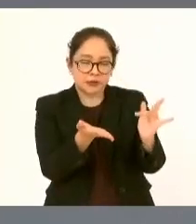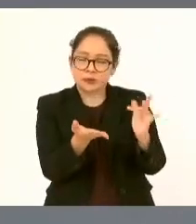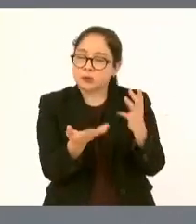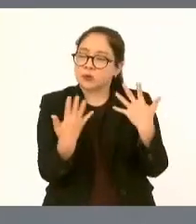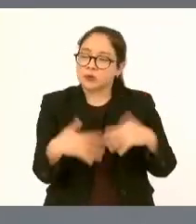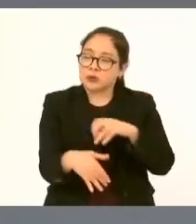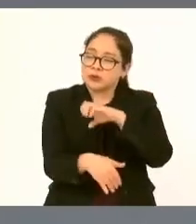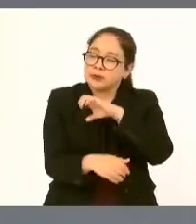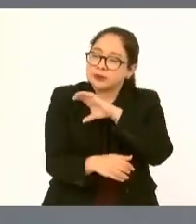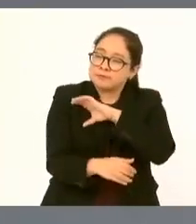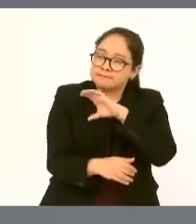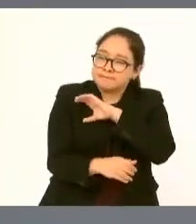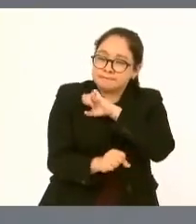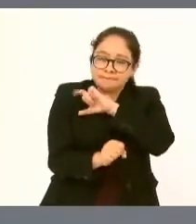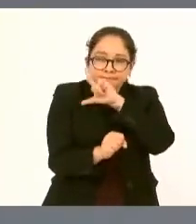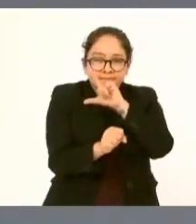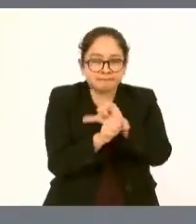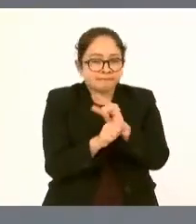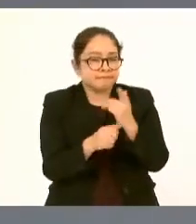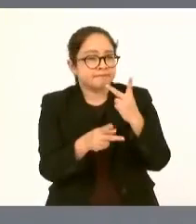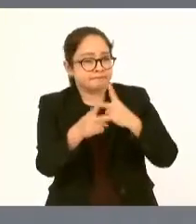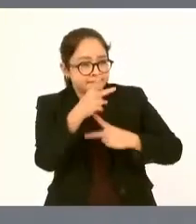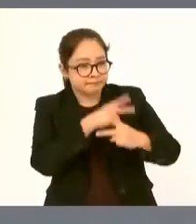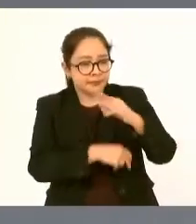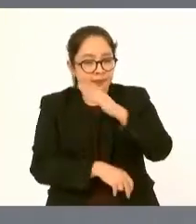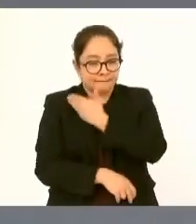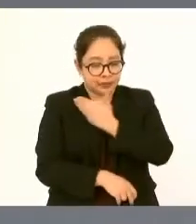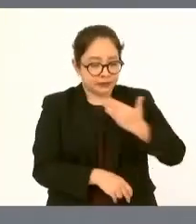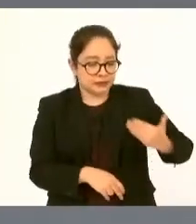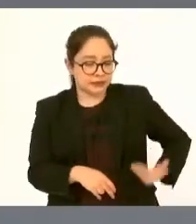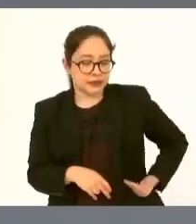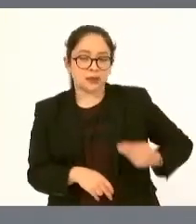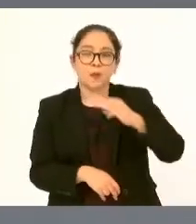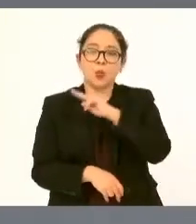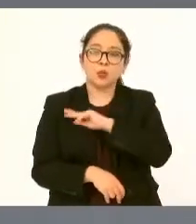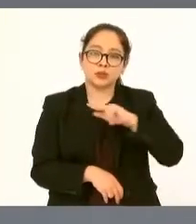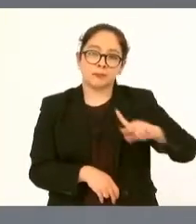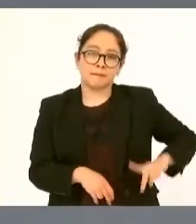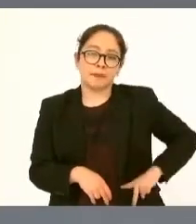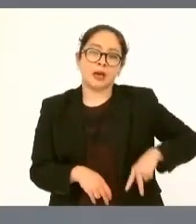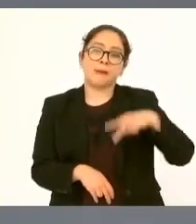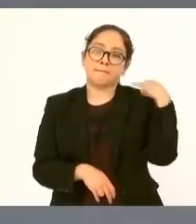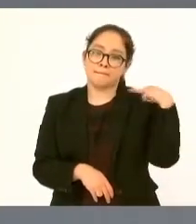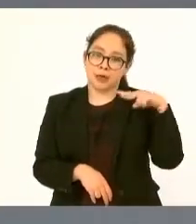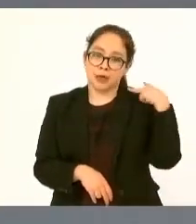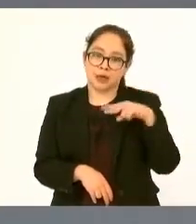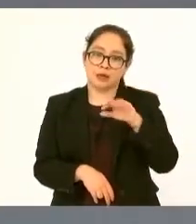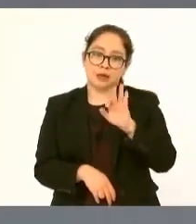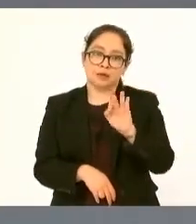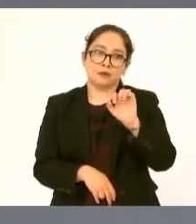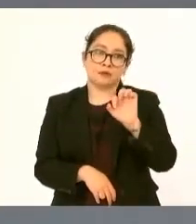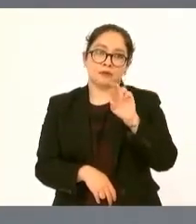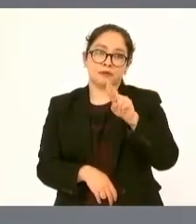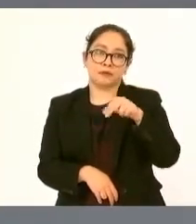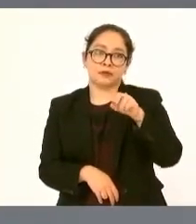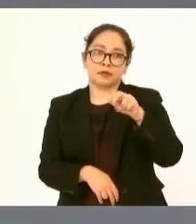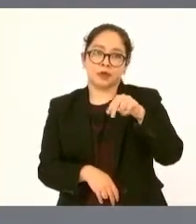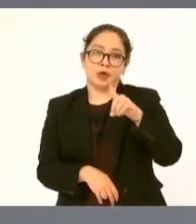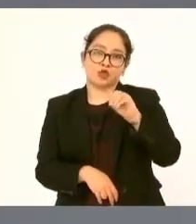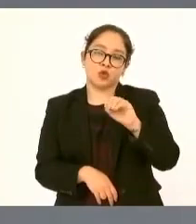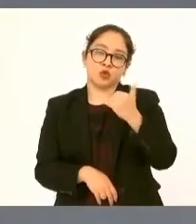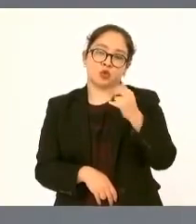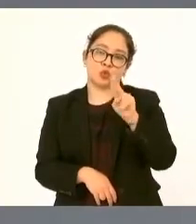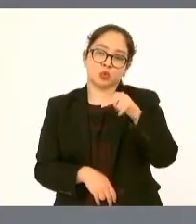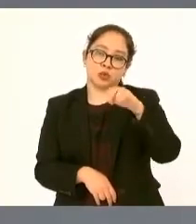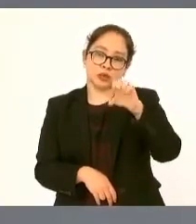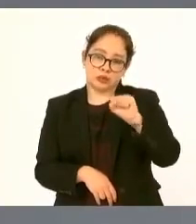especial por su presencia al presidente municipal de Veracruz a Fernando Yúnez Márquez que nos